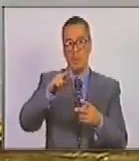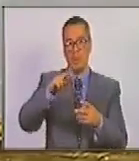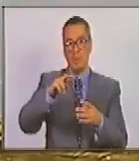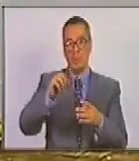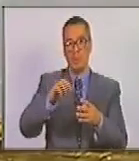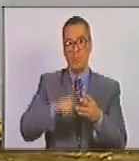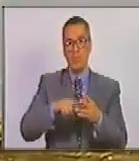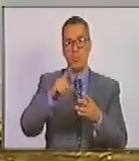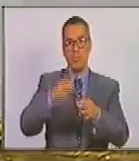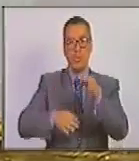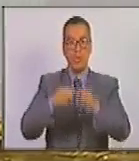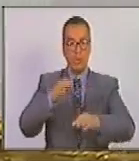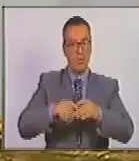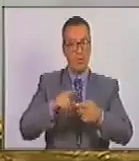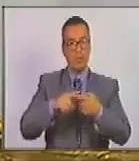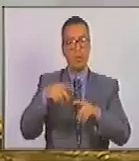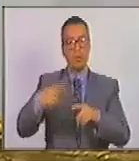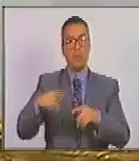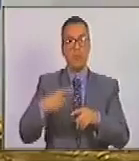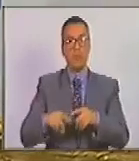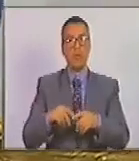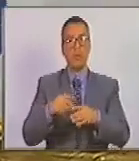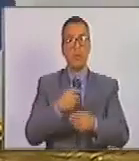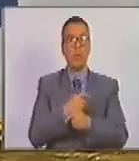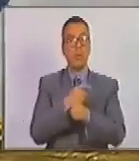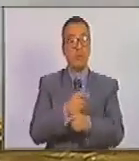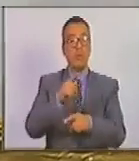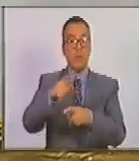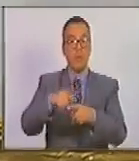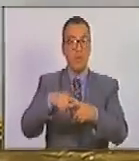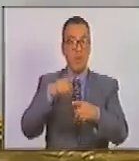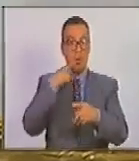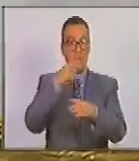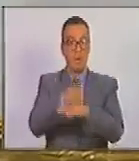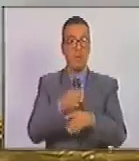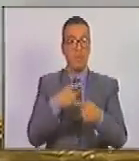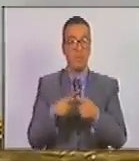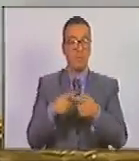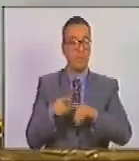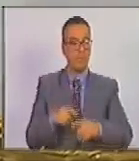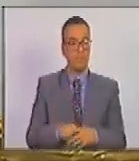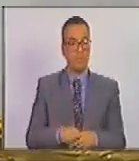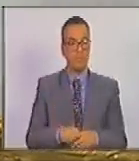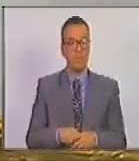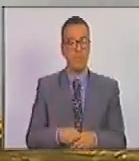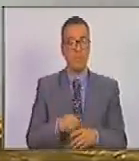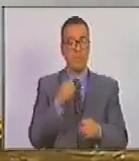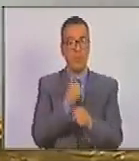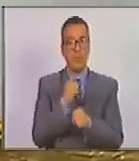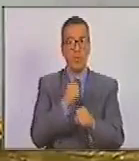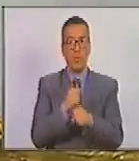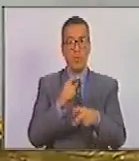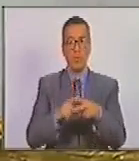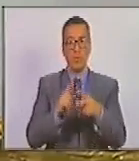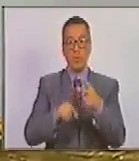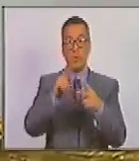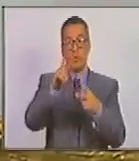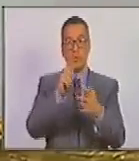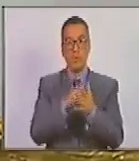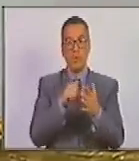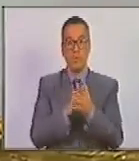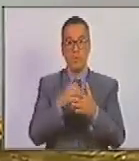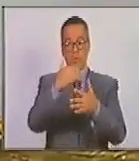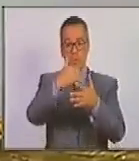lawfare guerra jurídica o falso derecho la diplomacia la intervención entre otras hemos trabajado como segundo punto una